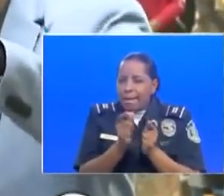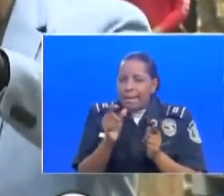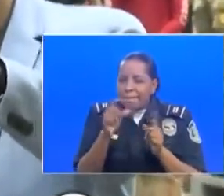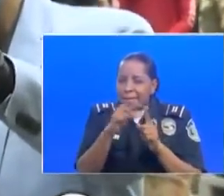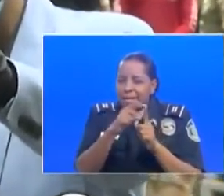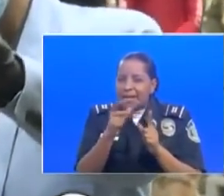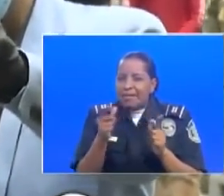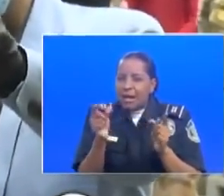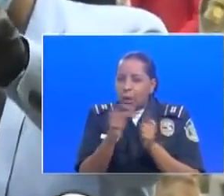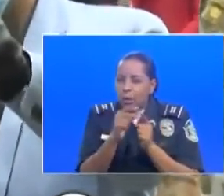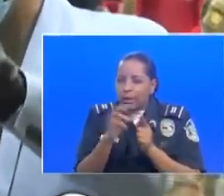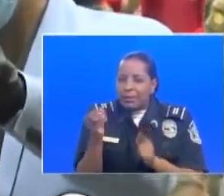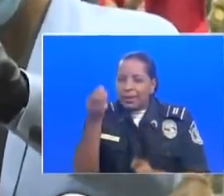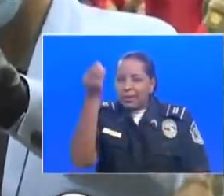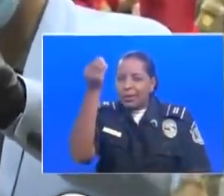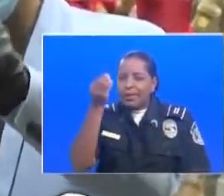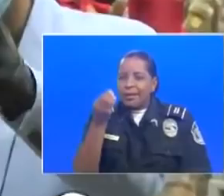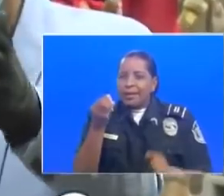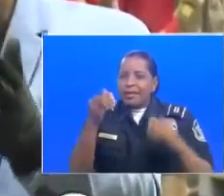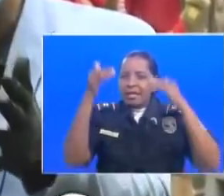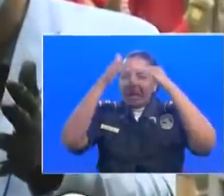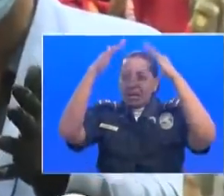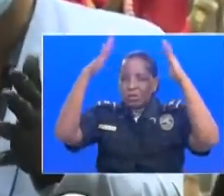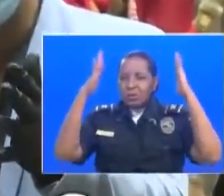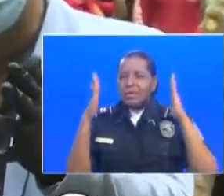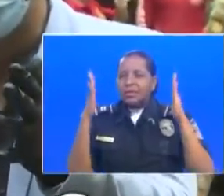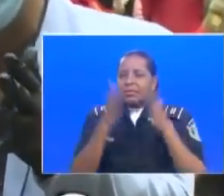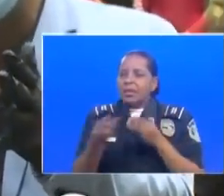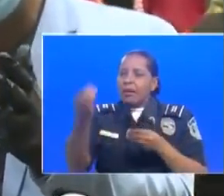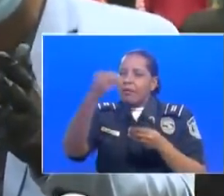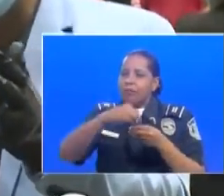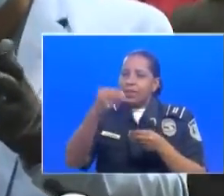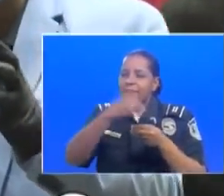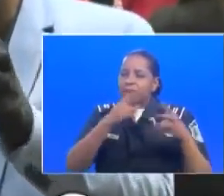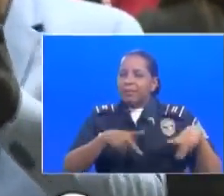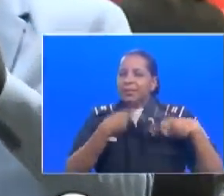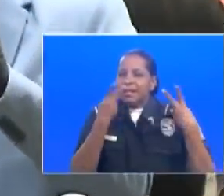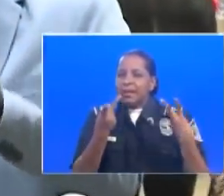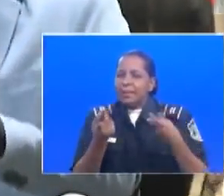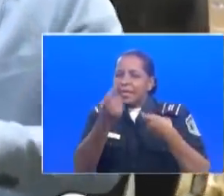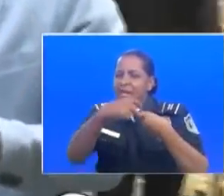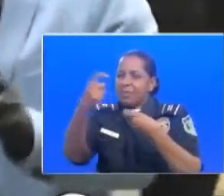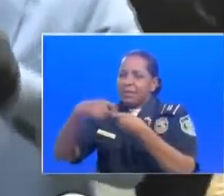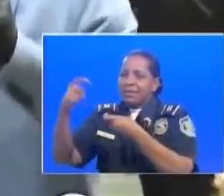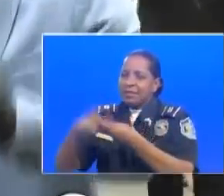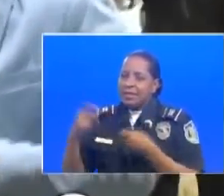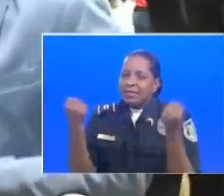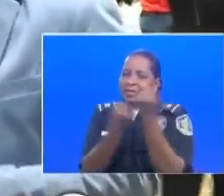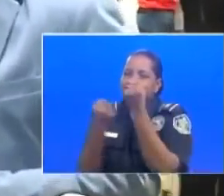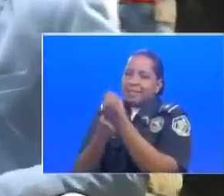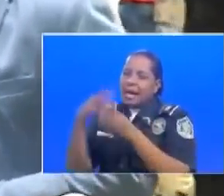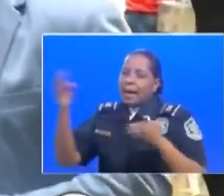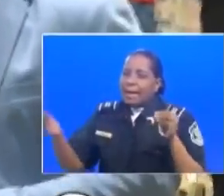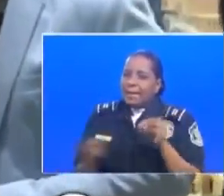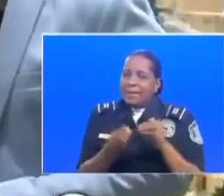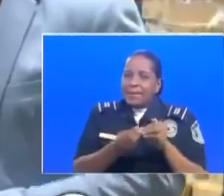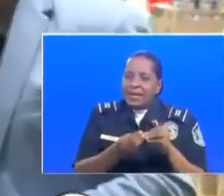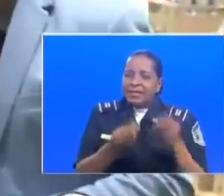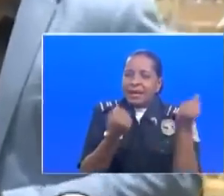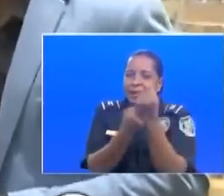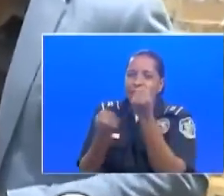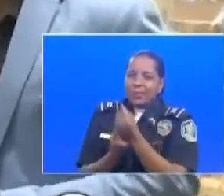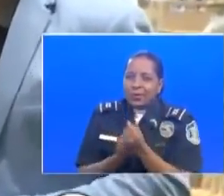para todos esos jóvenes que están en su casa, para que formen parte del voluntariado, porque se necesita esa mano de obra, ese apoyo.